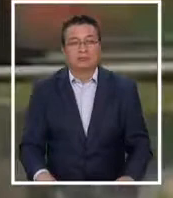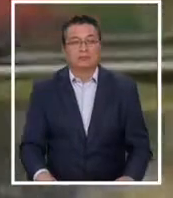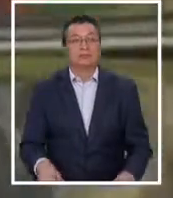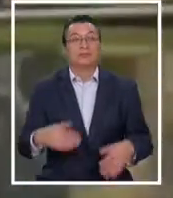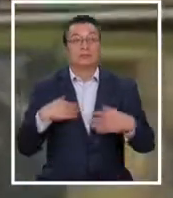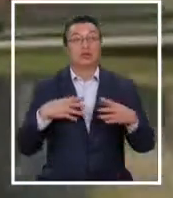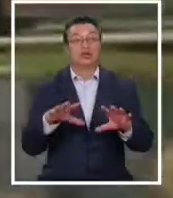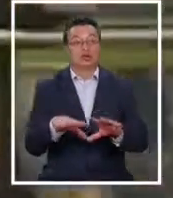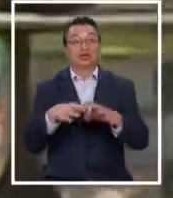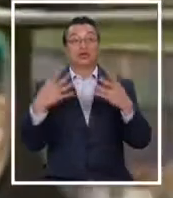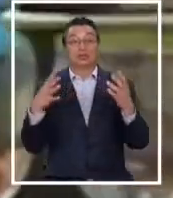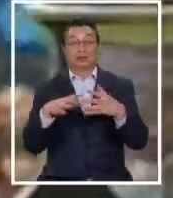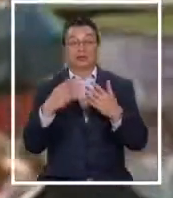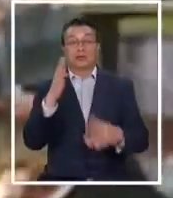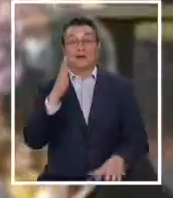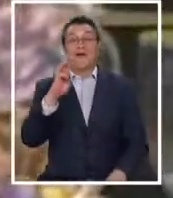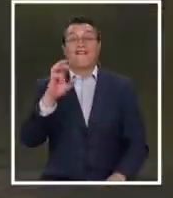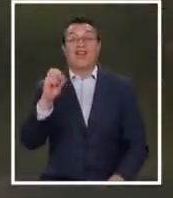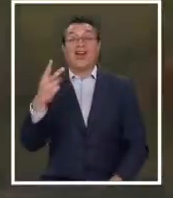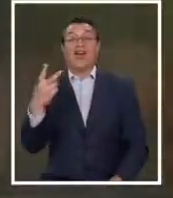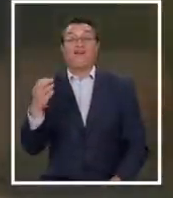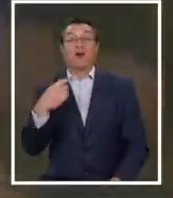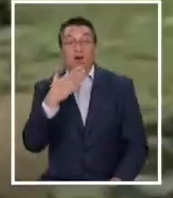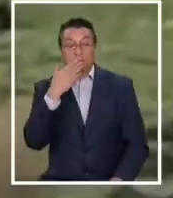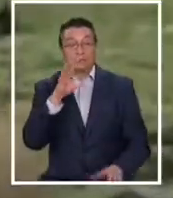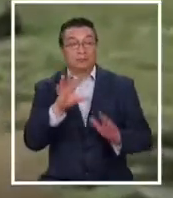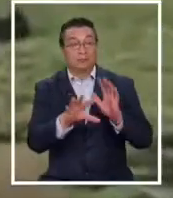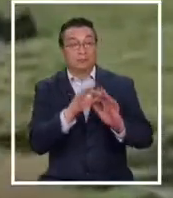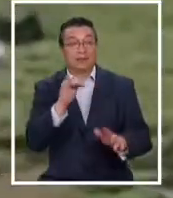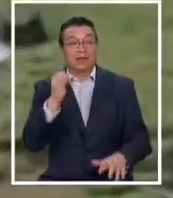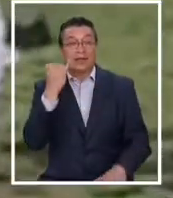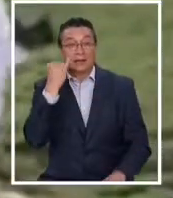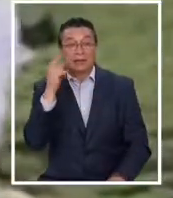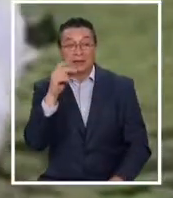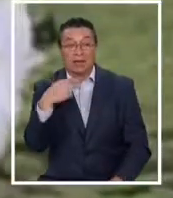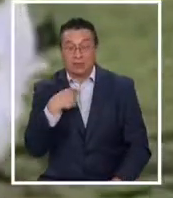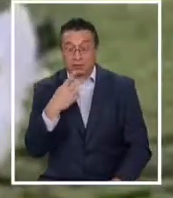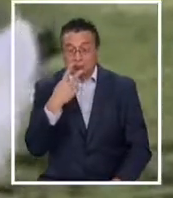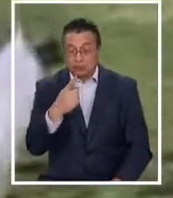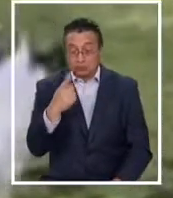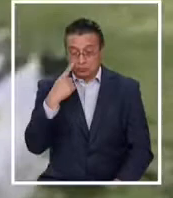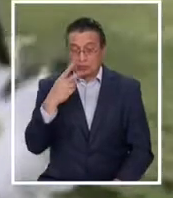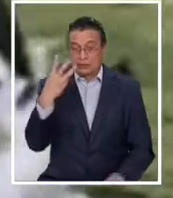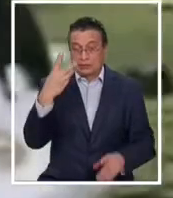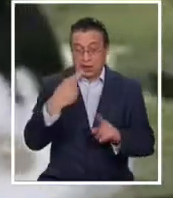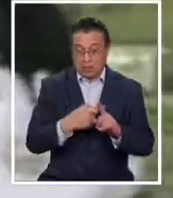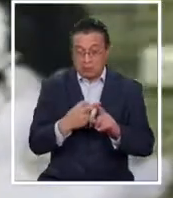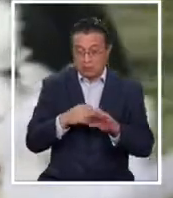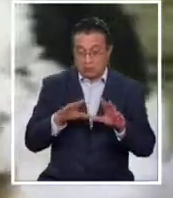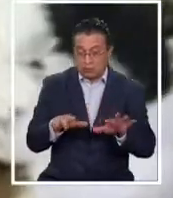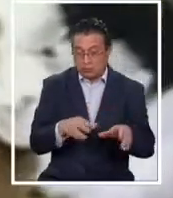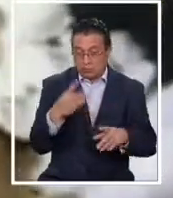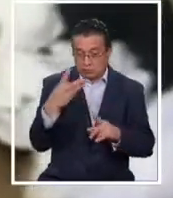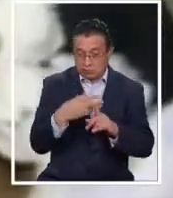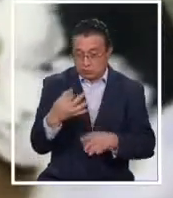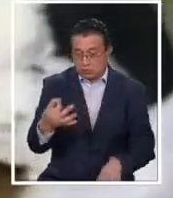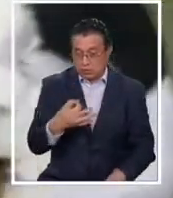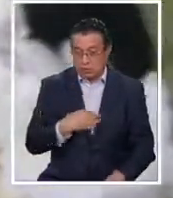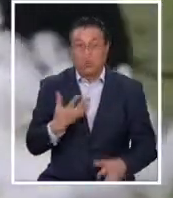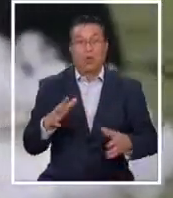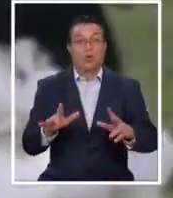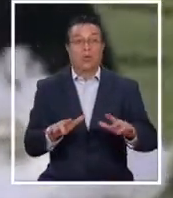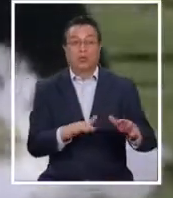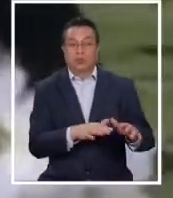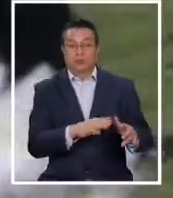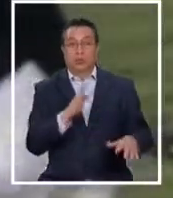Sorprendiendo a Roberto Bravo emocionado al descubrirla en la isla. Me impresionó mucho. Ella llevaba solamente tres meses tocando. Ella estaba